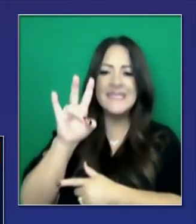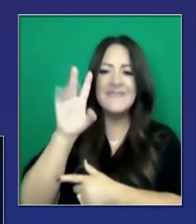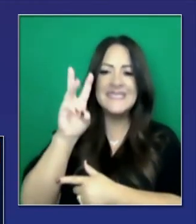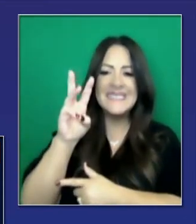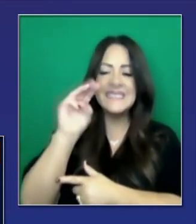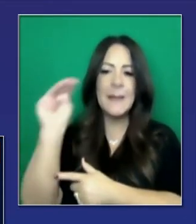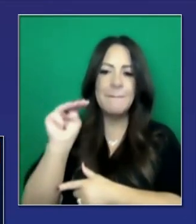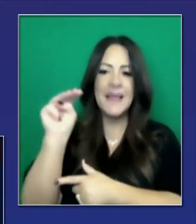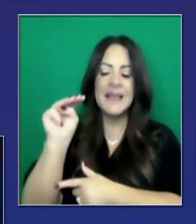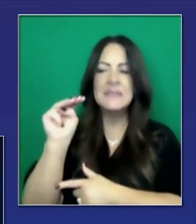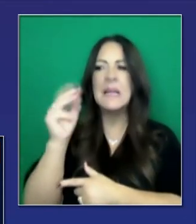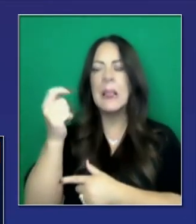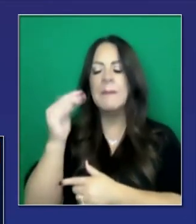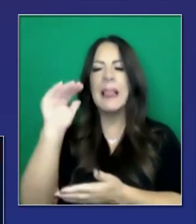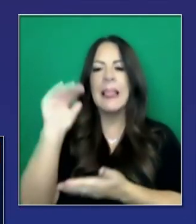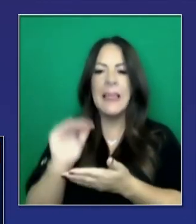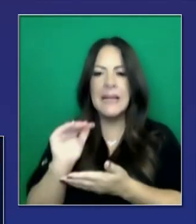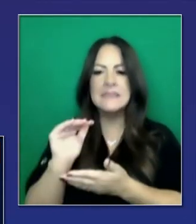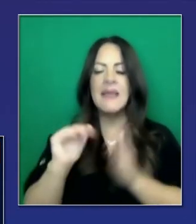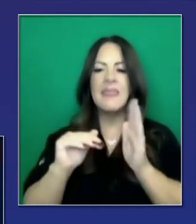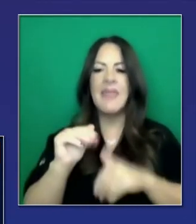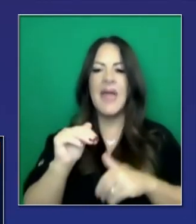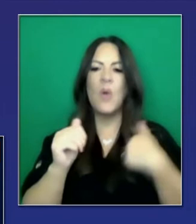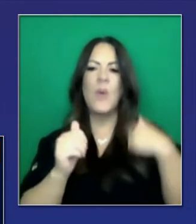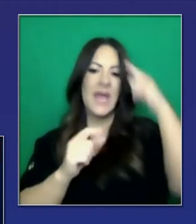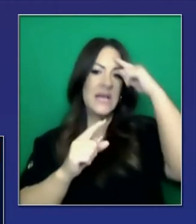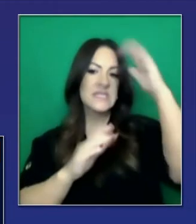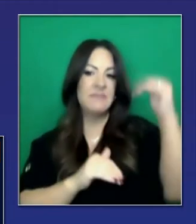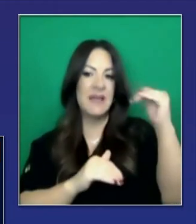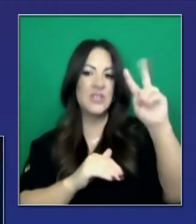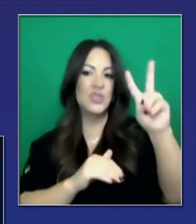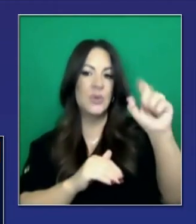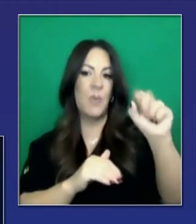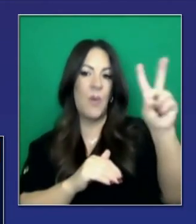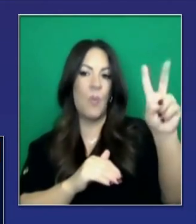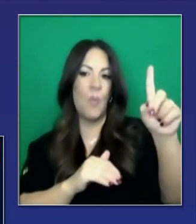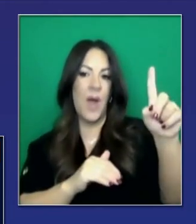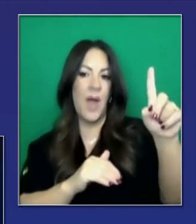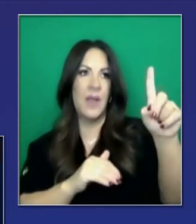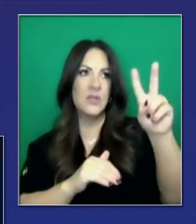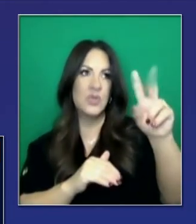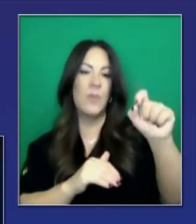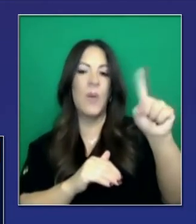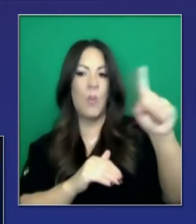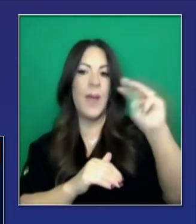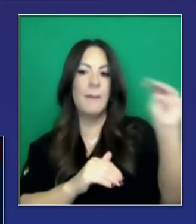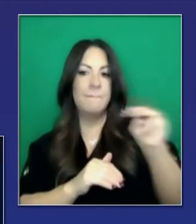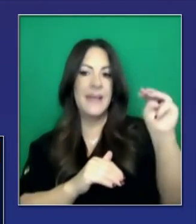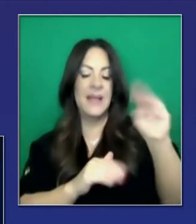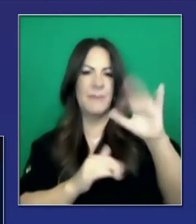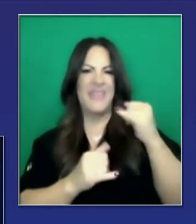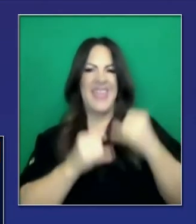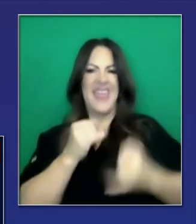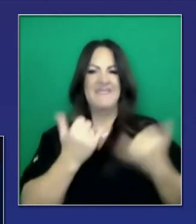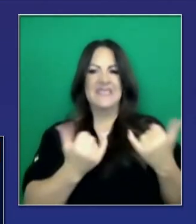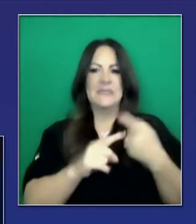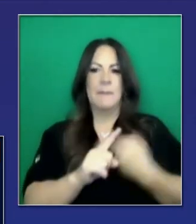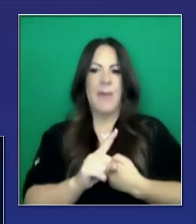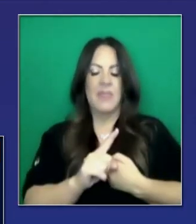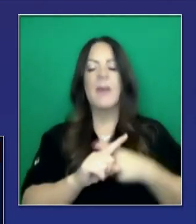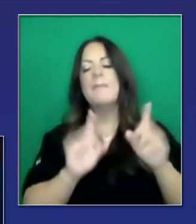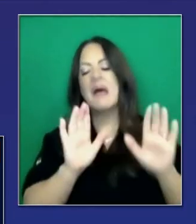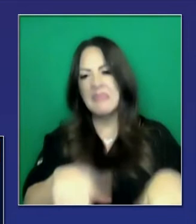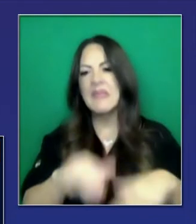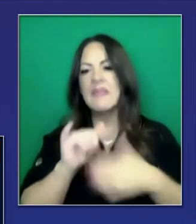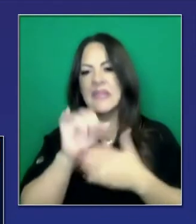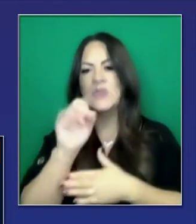dosis 1.76 que son menos que el 2.1 o 2.2 millones, pero no es un cambio tan grande, no es